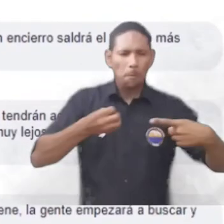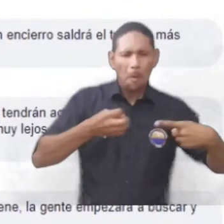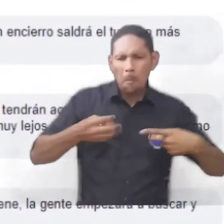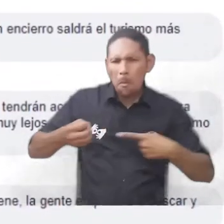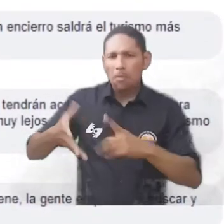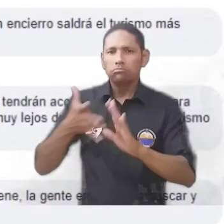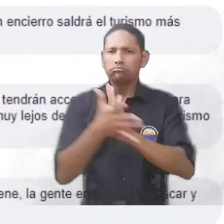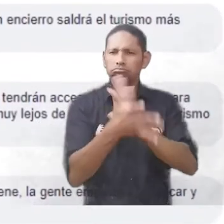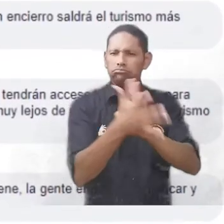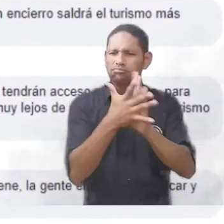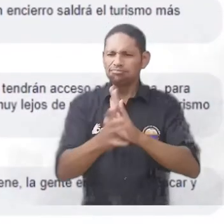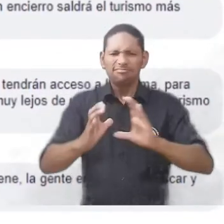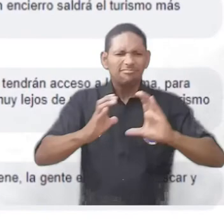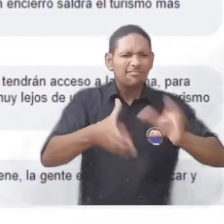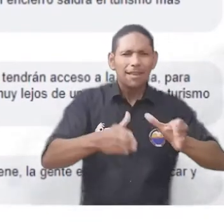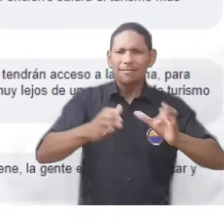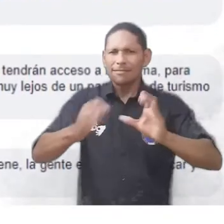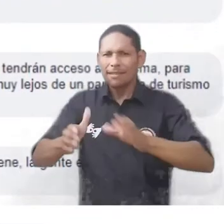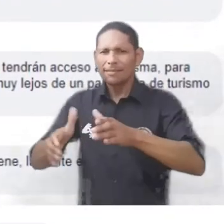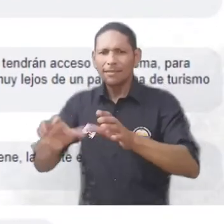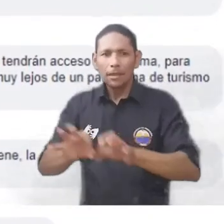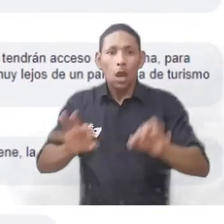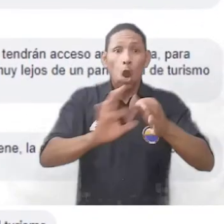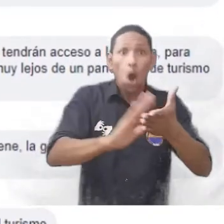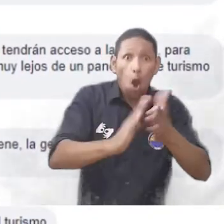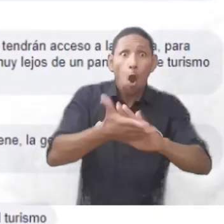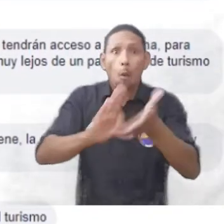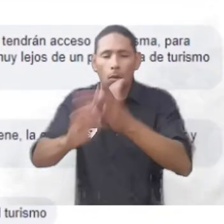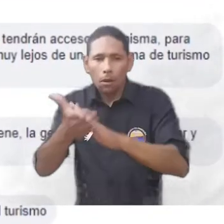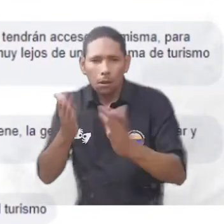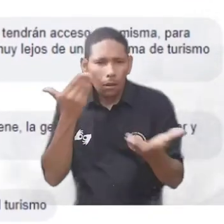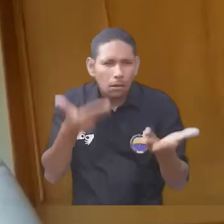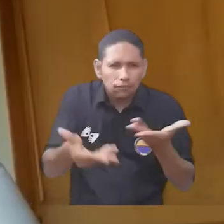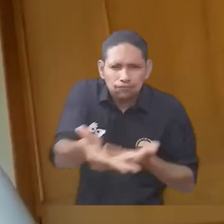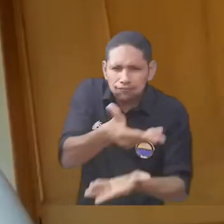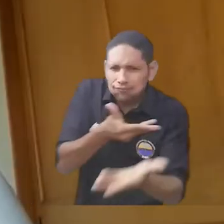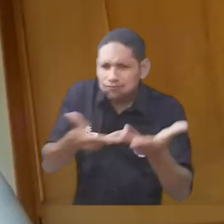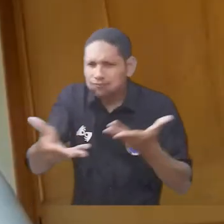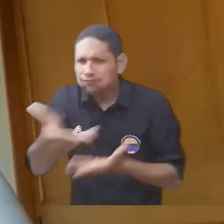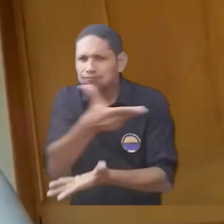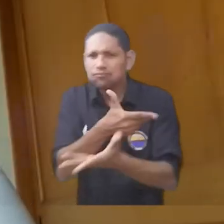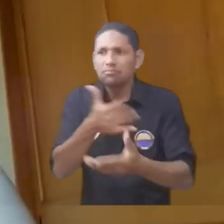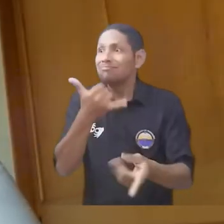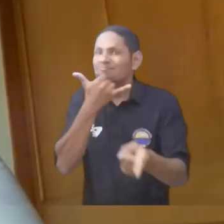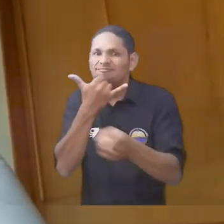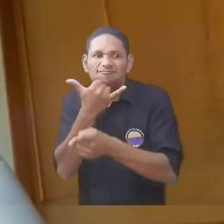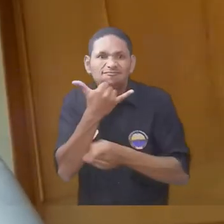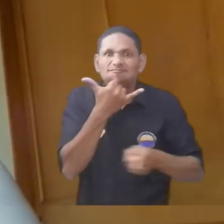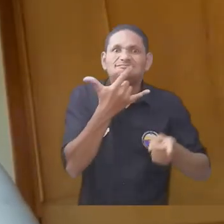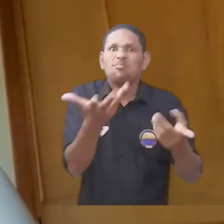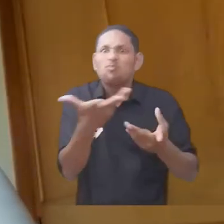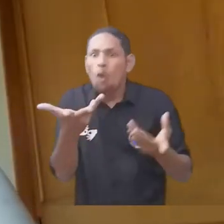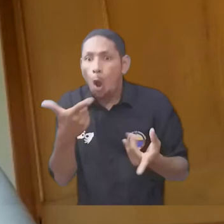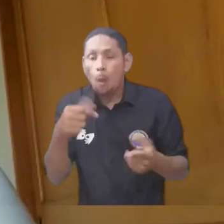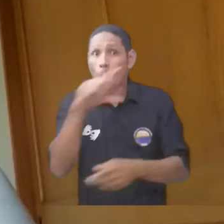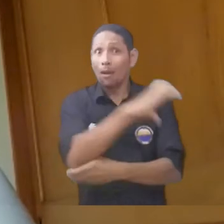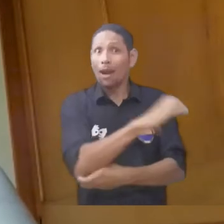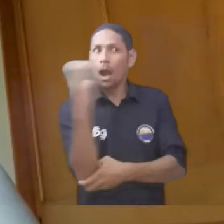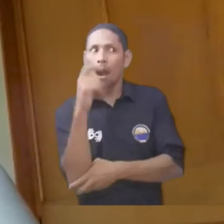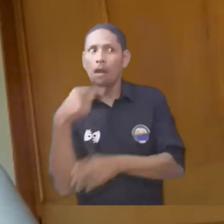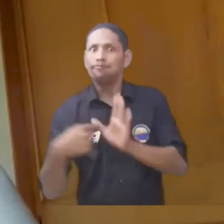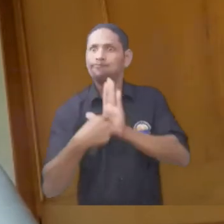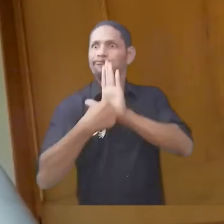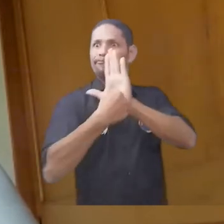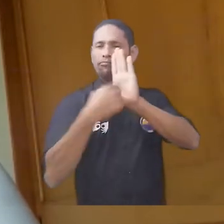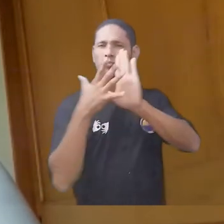acercamiento a las diversas comunidades, con dar a conocer lo que está pasando en el Caribe y sobre todo